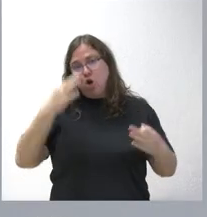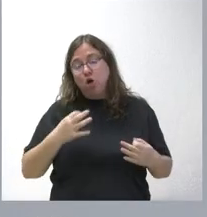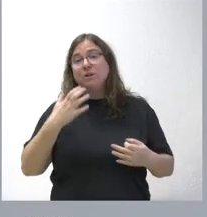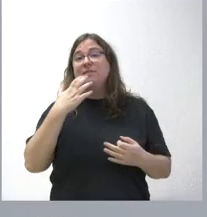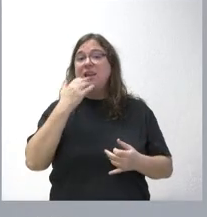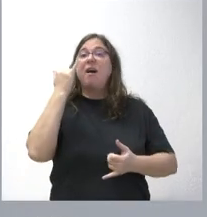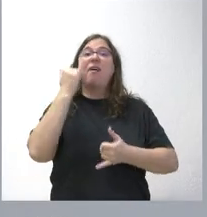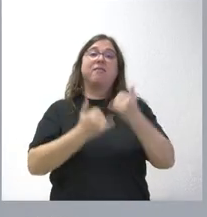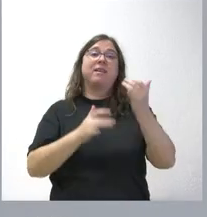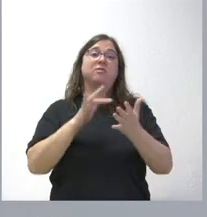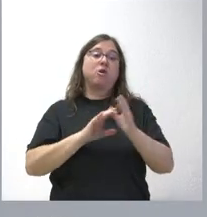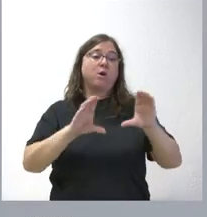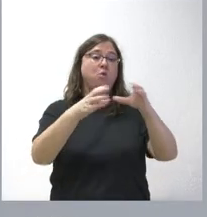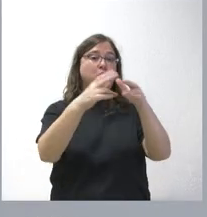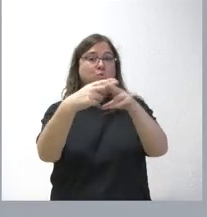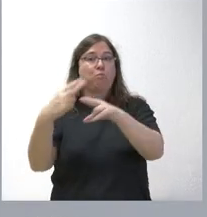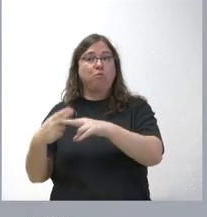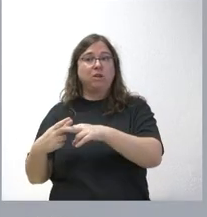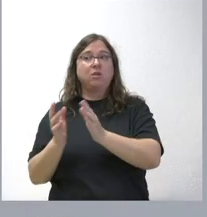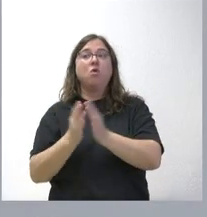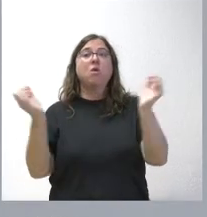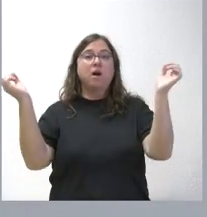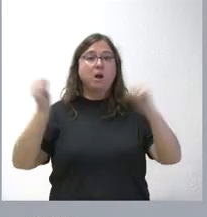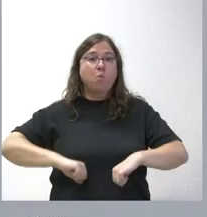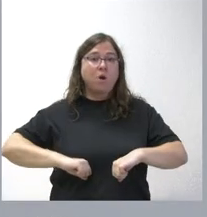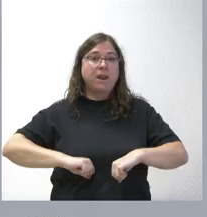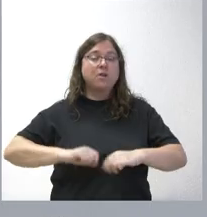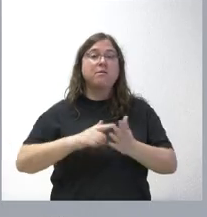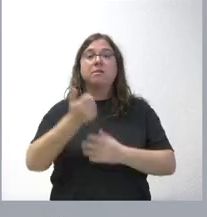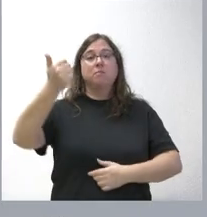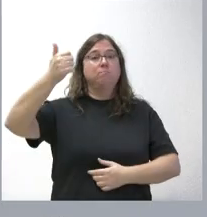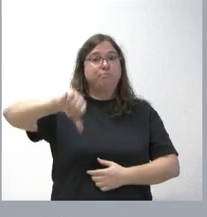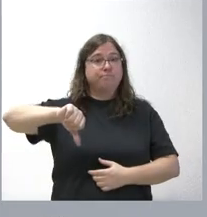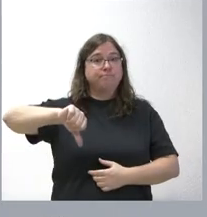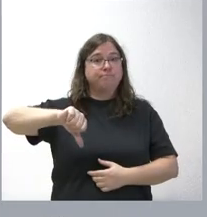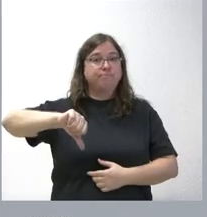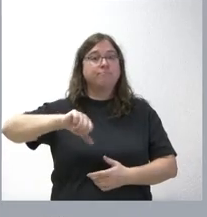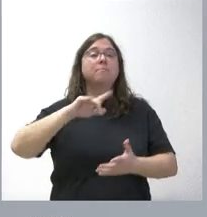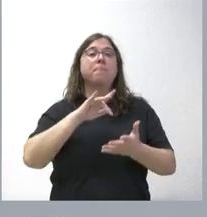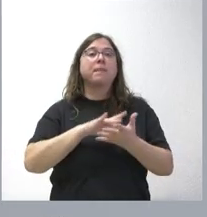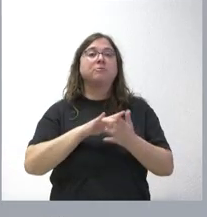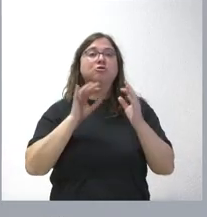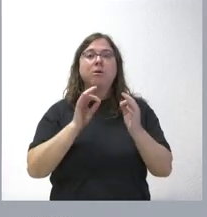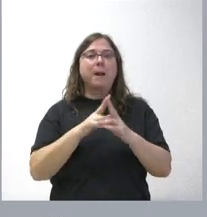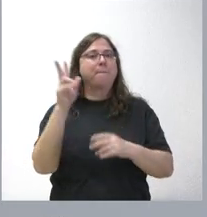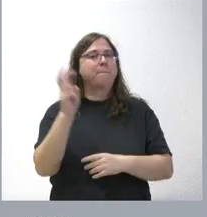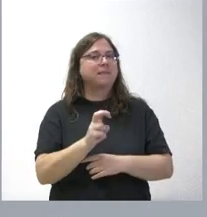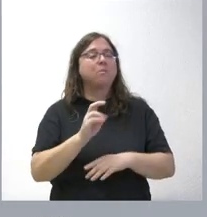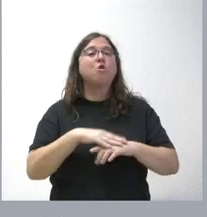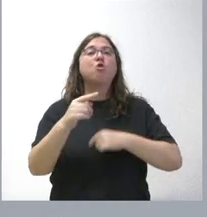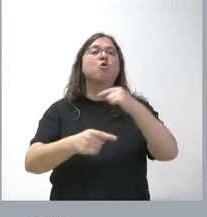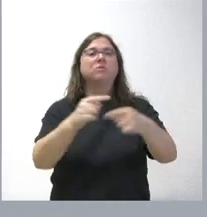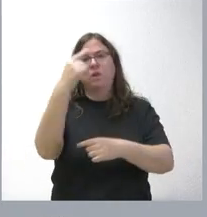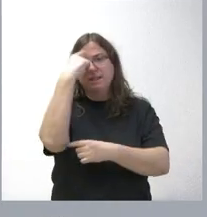si finalmente los grupos políticos se ponen de acuerdo en no aprobarlo, no entrará en vigor con las consecuencias que todos